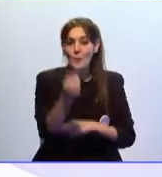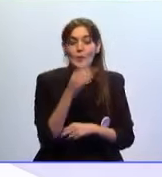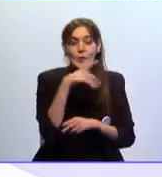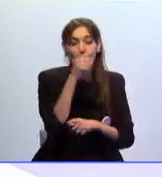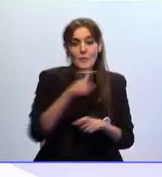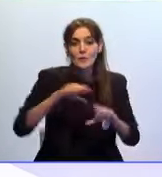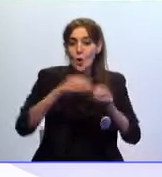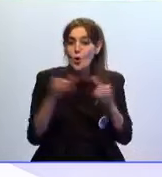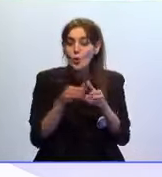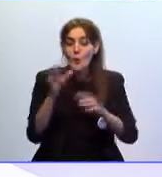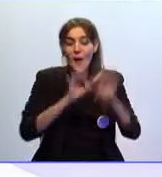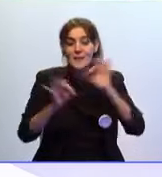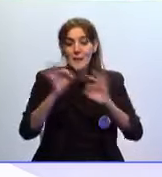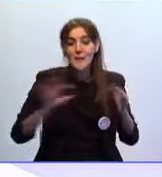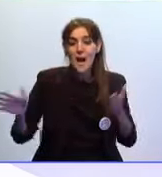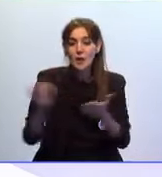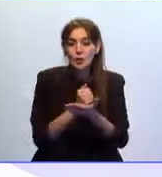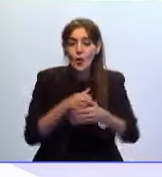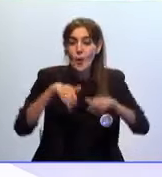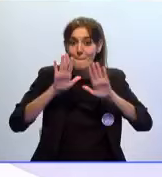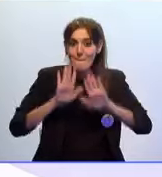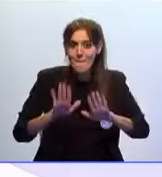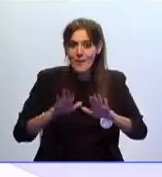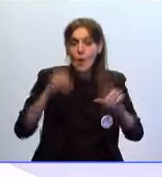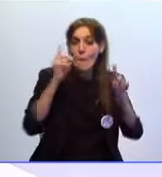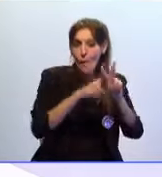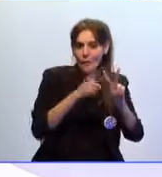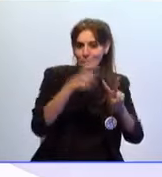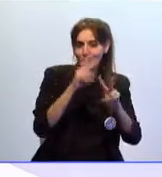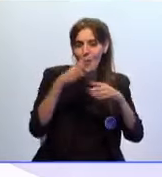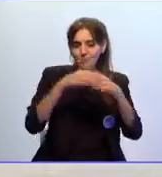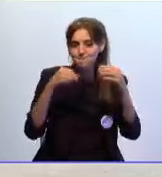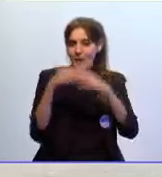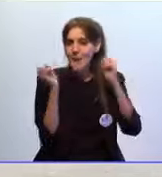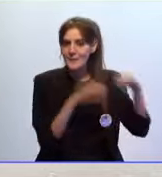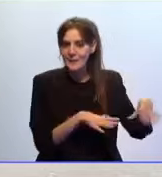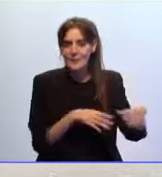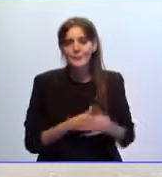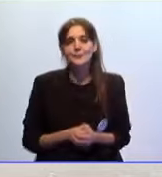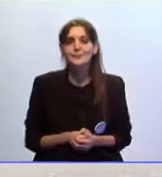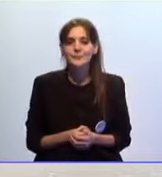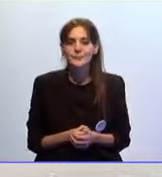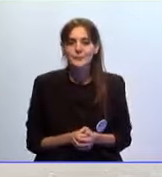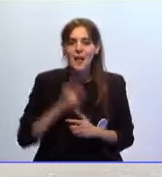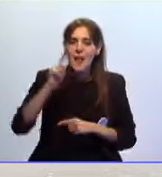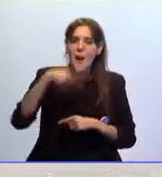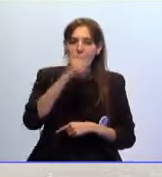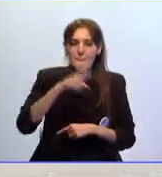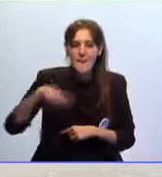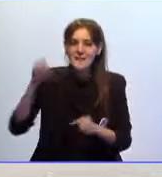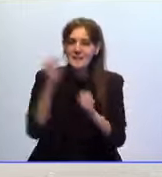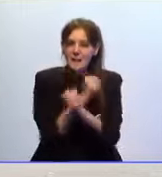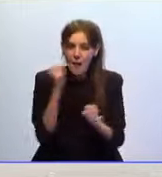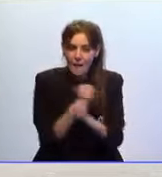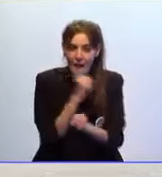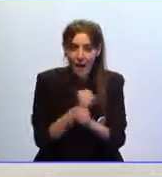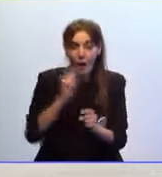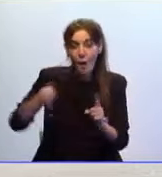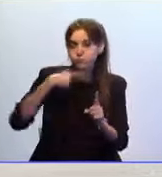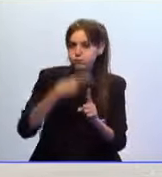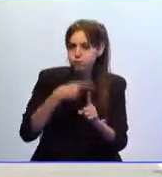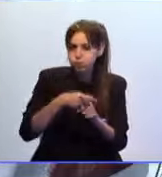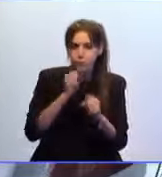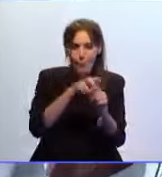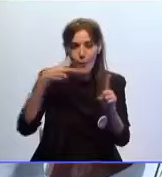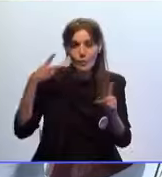por todos los grupos de la Asamblea, excepto Vox, que se ha abstenido. Tras meses de trabajo, sobre todo desde el